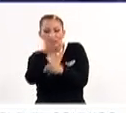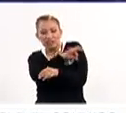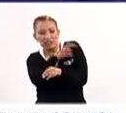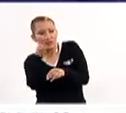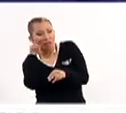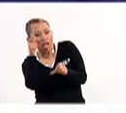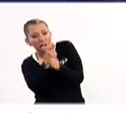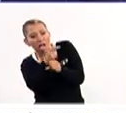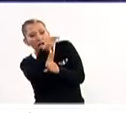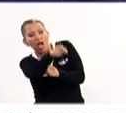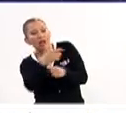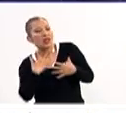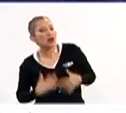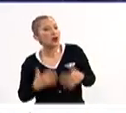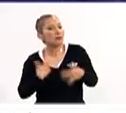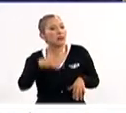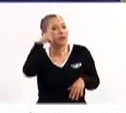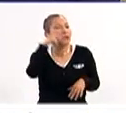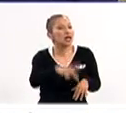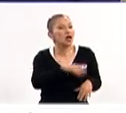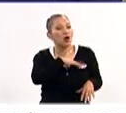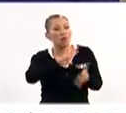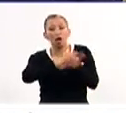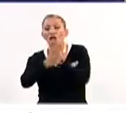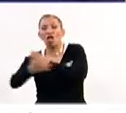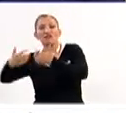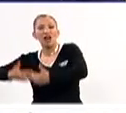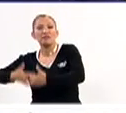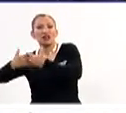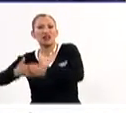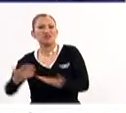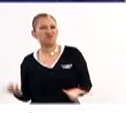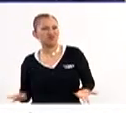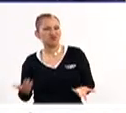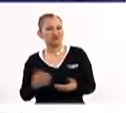de textiles mexicanos o de alfarrería también?